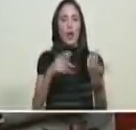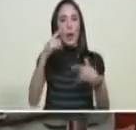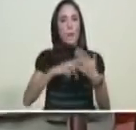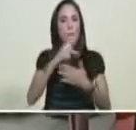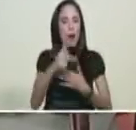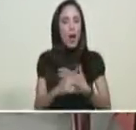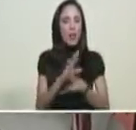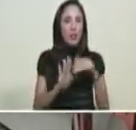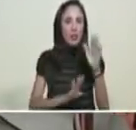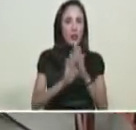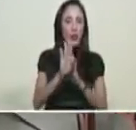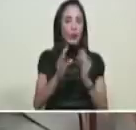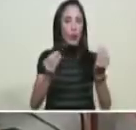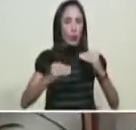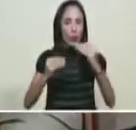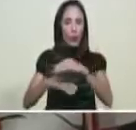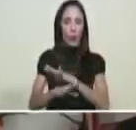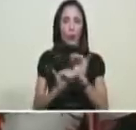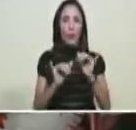desarrollo acordado.